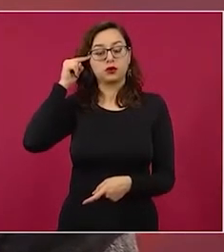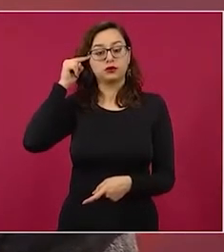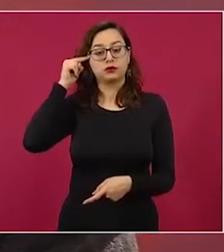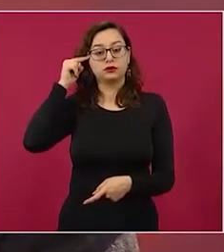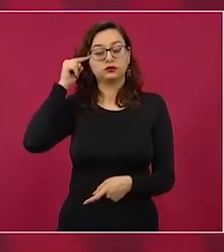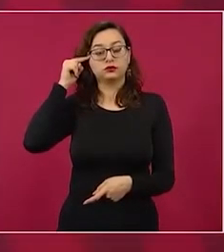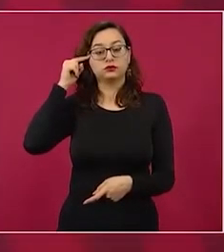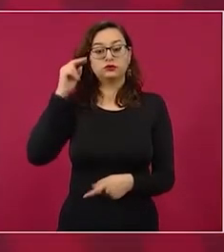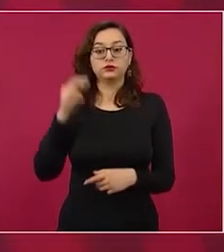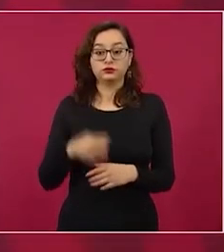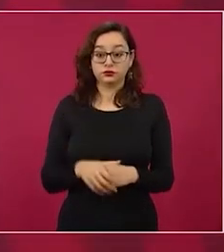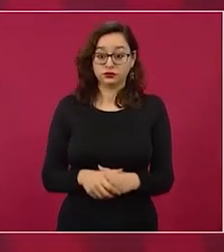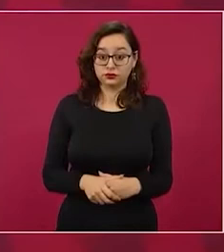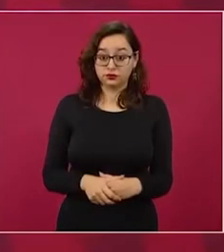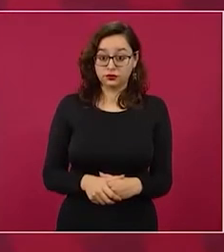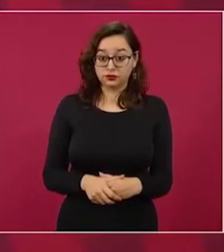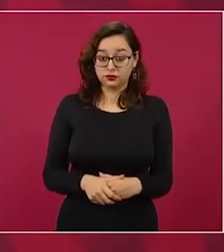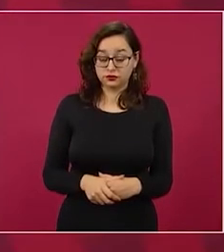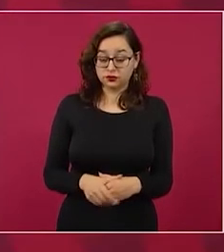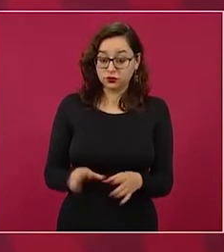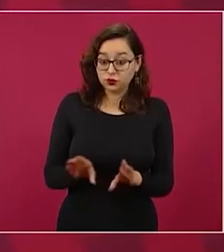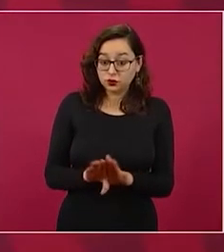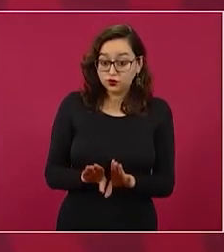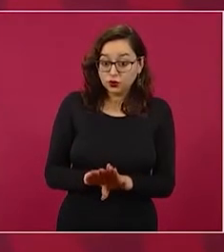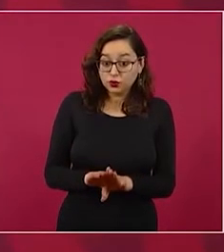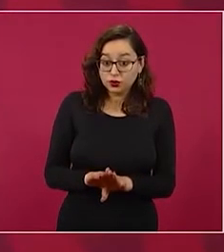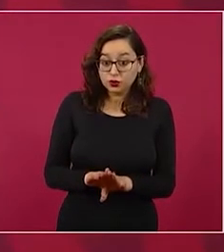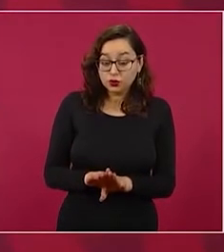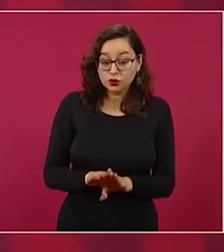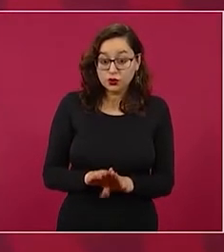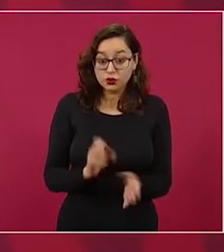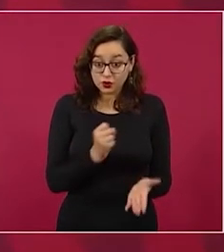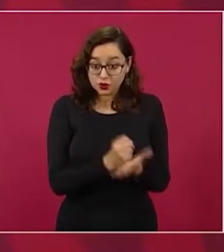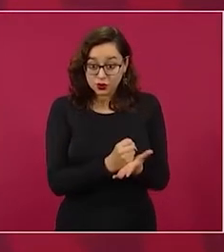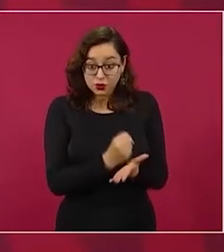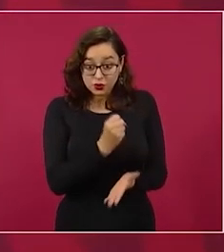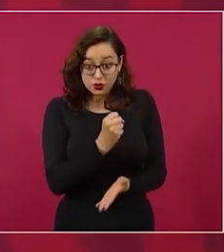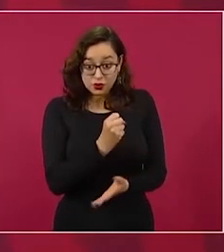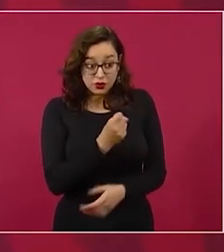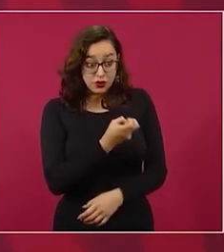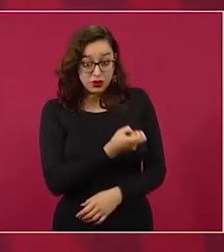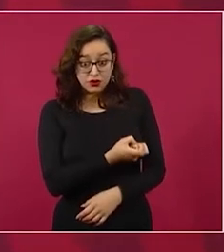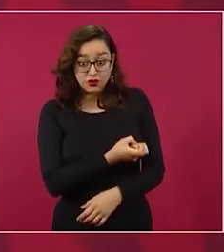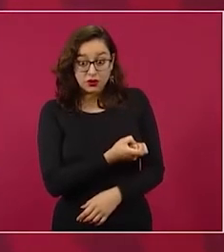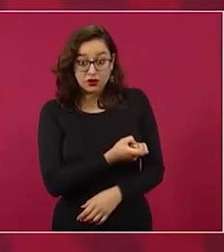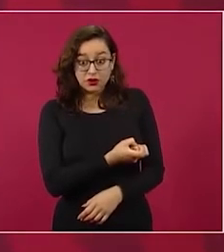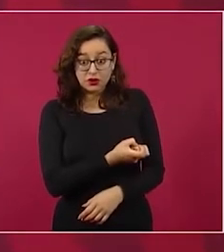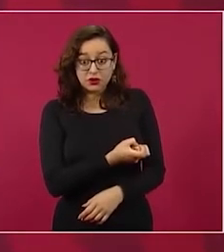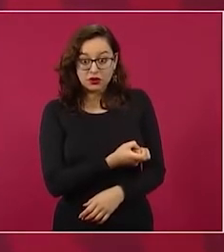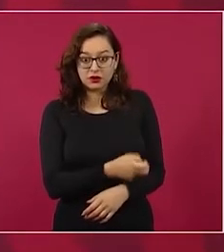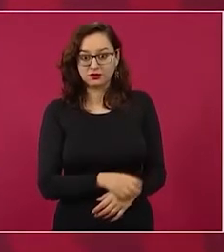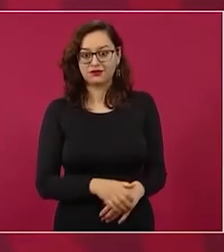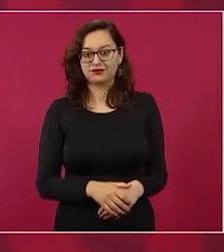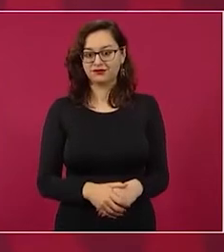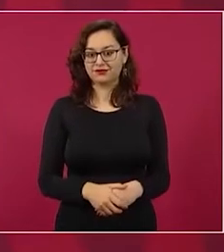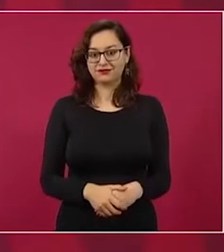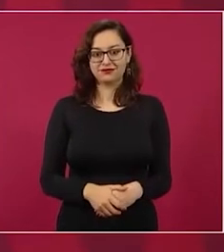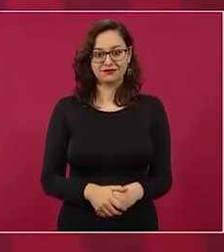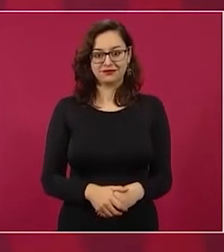imagínense eso nosotros no queremos que el litio